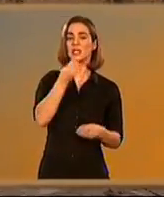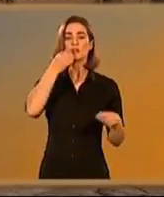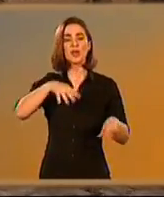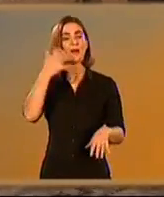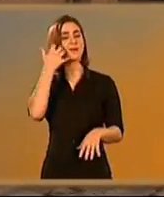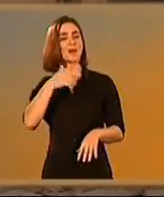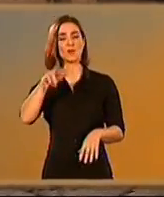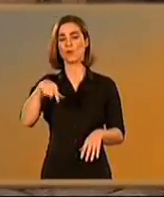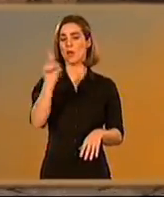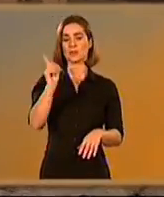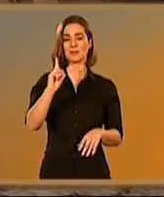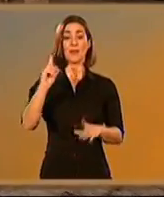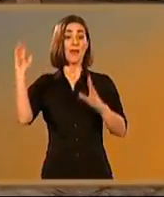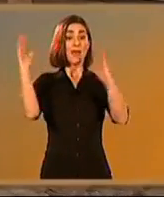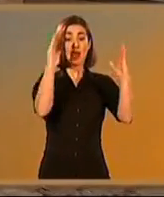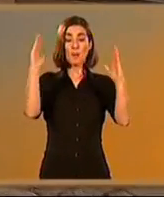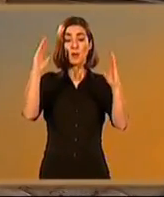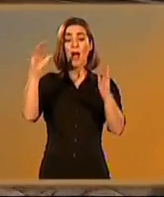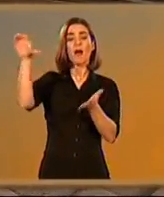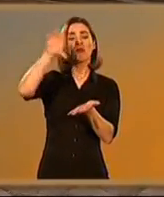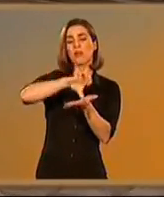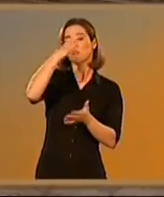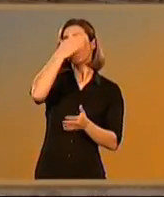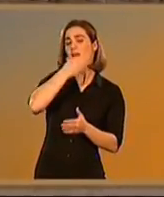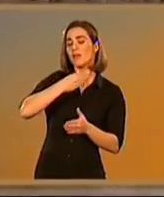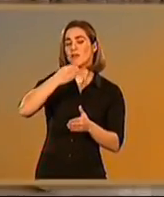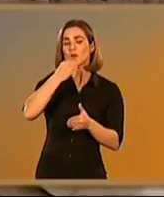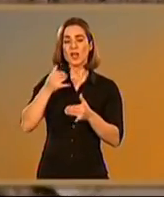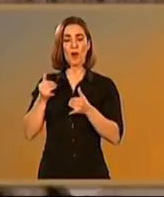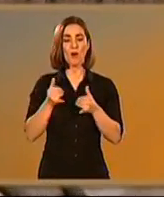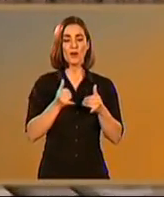porque debió ser una bella ciudad que se desplegaba a orillas del Guadalquivir.